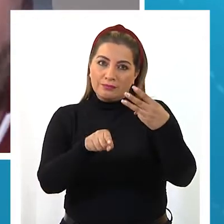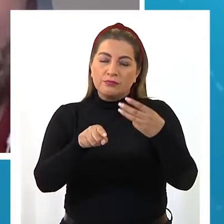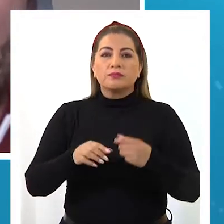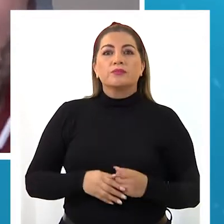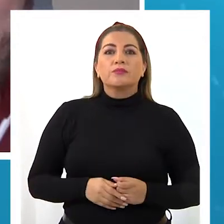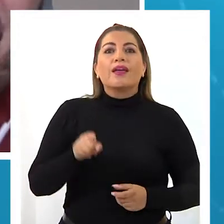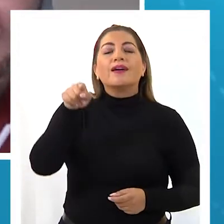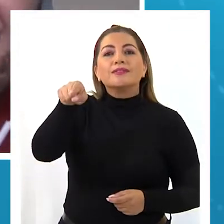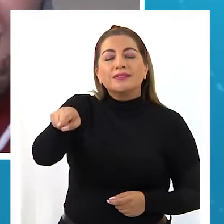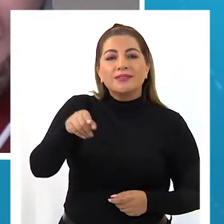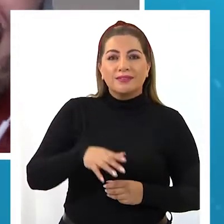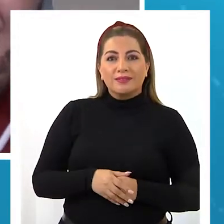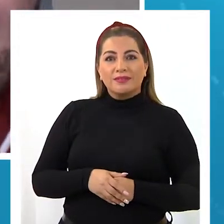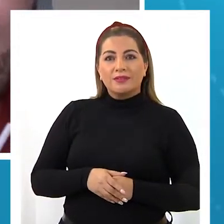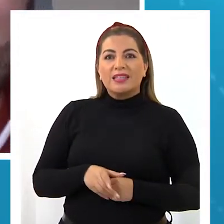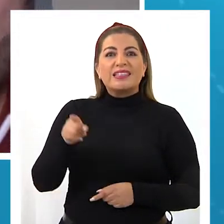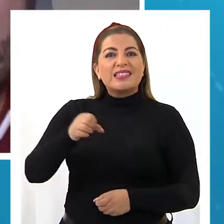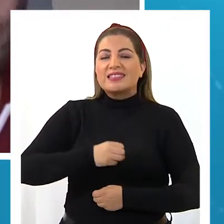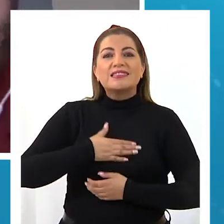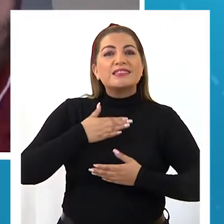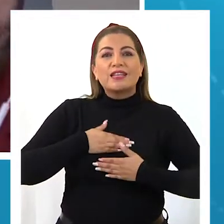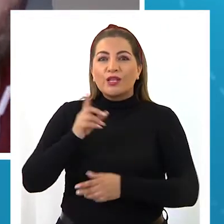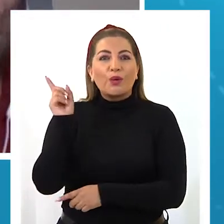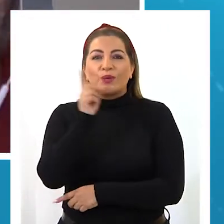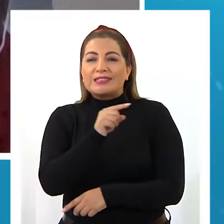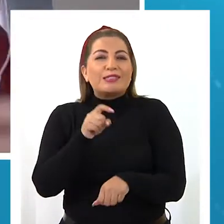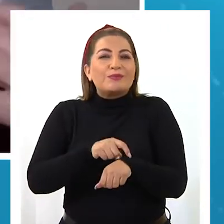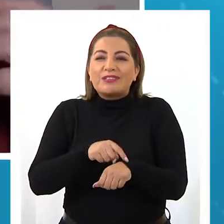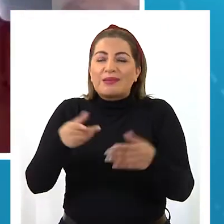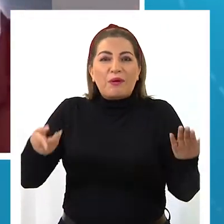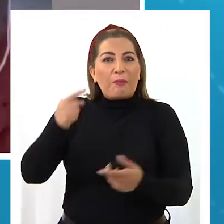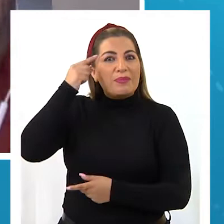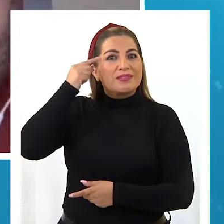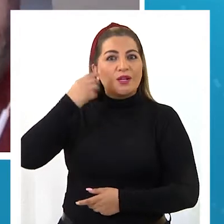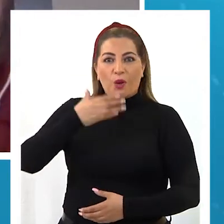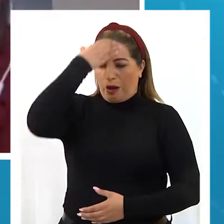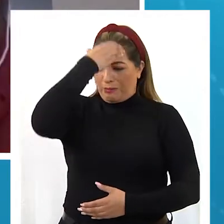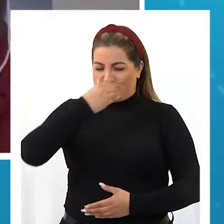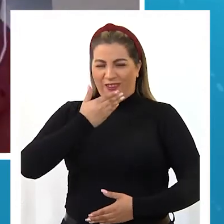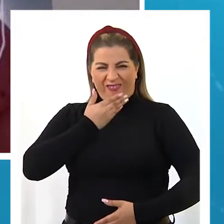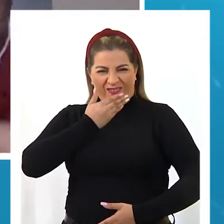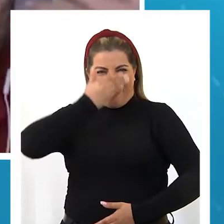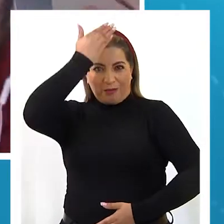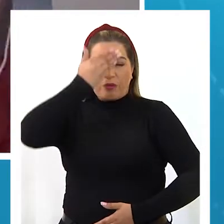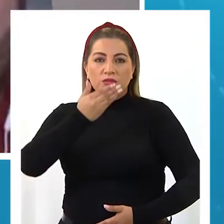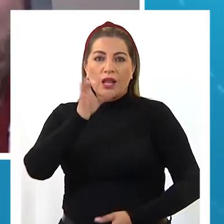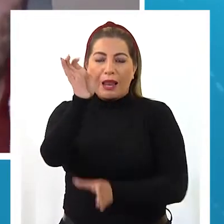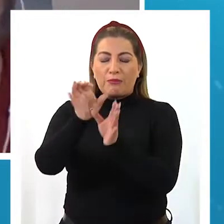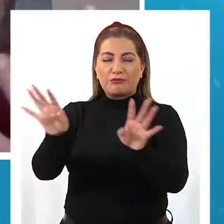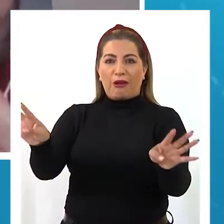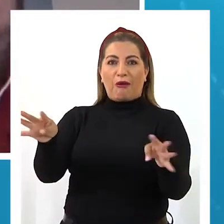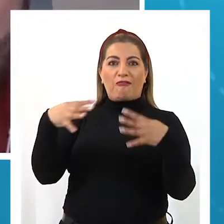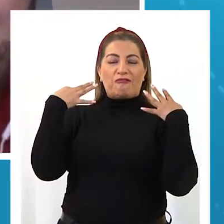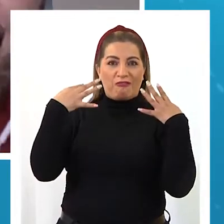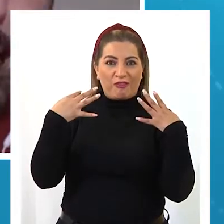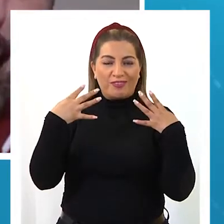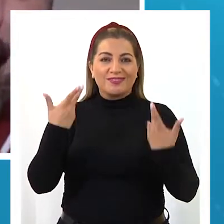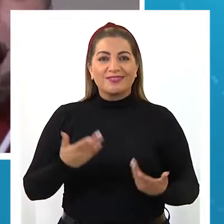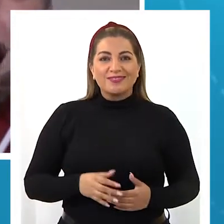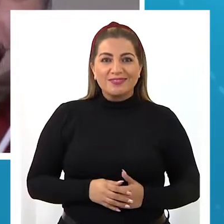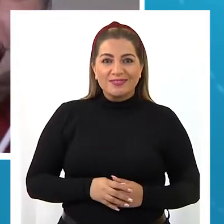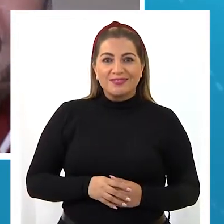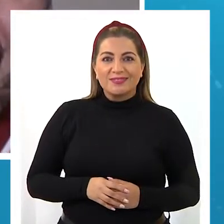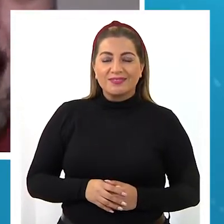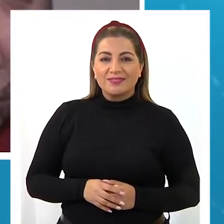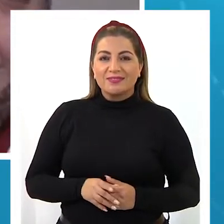a ti, Agustín, a ti, Agustín, ¿qué te ha pasado en este último tiempo de convertirte en una persona famosa que todo el mundo hable del talento